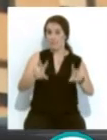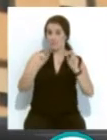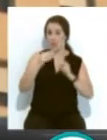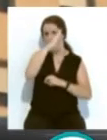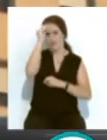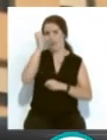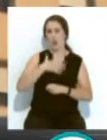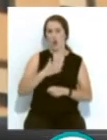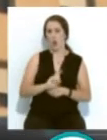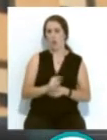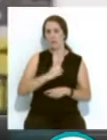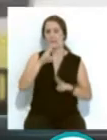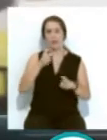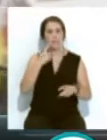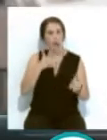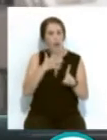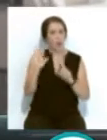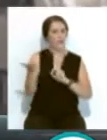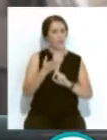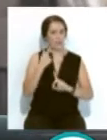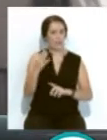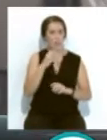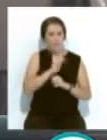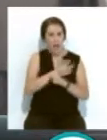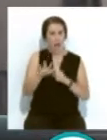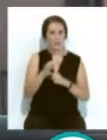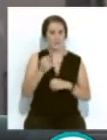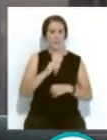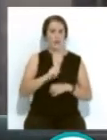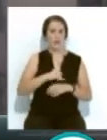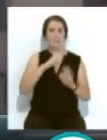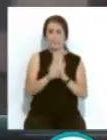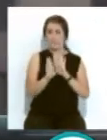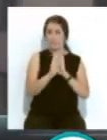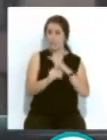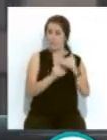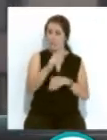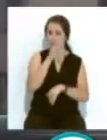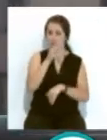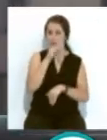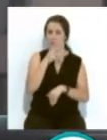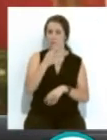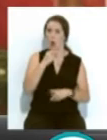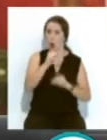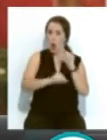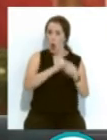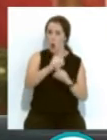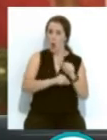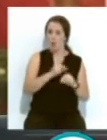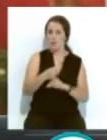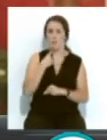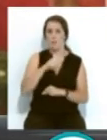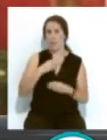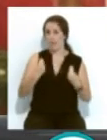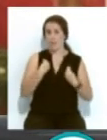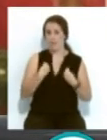olvidar las tremendas consecuencias que la pandemia deja... ...y sigue dejando aún en contagios y pérdida